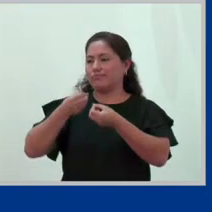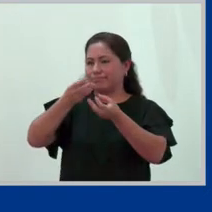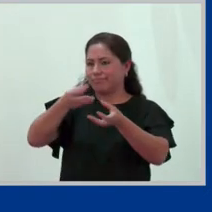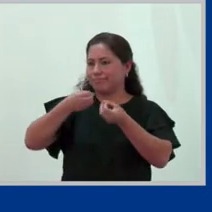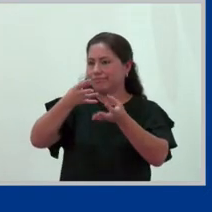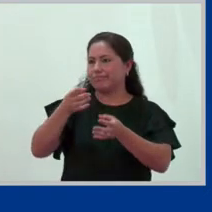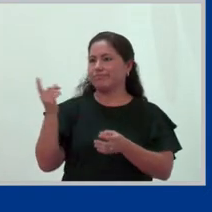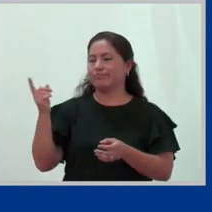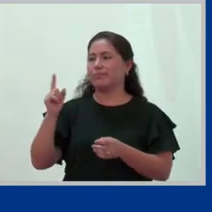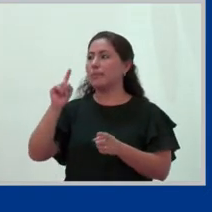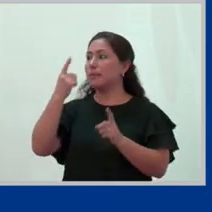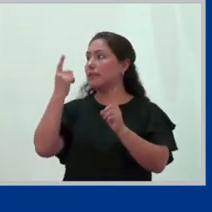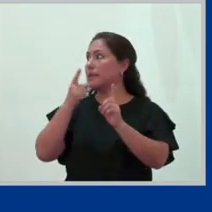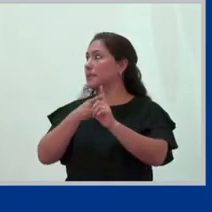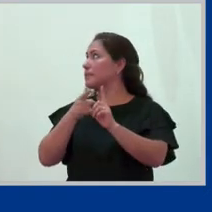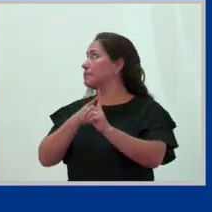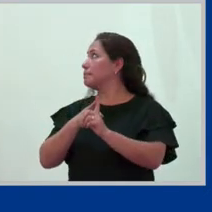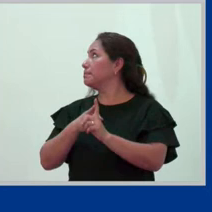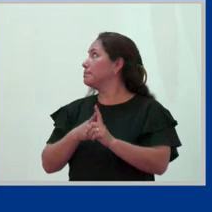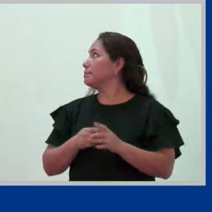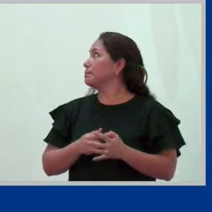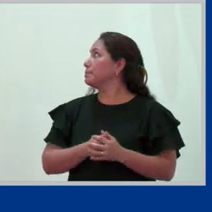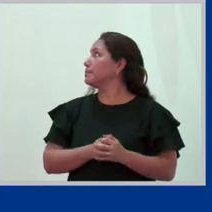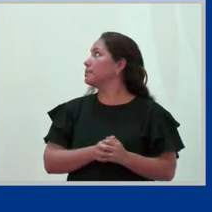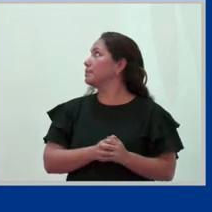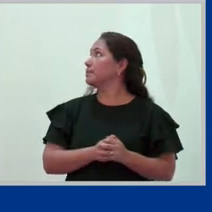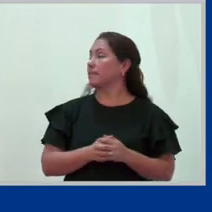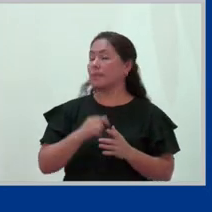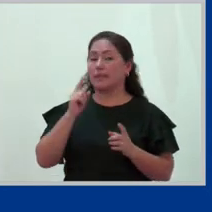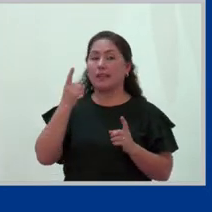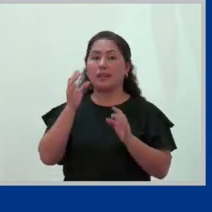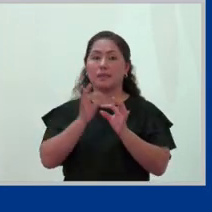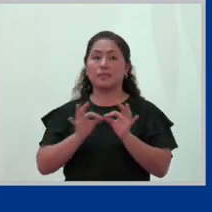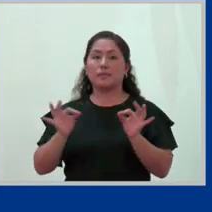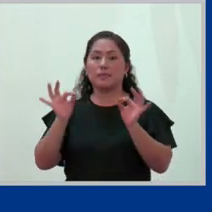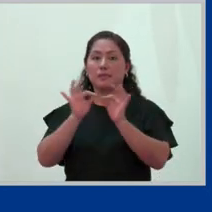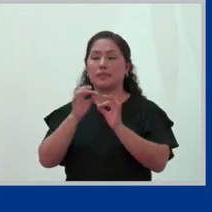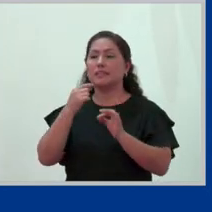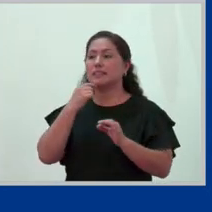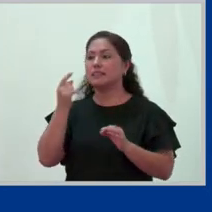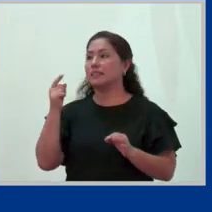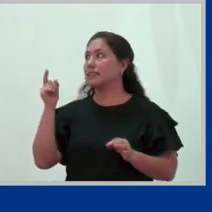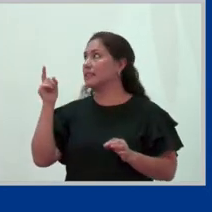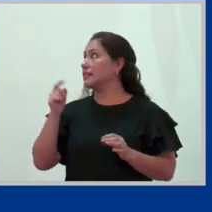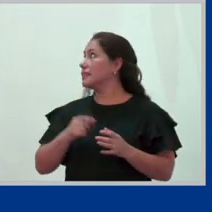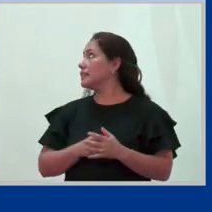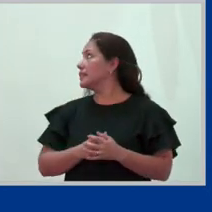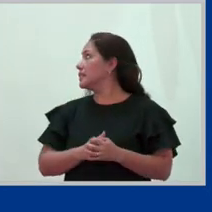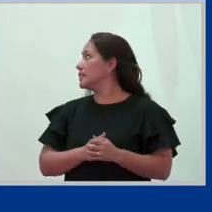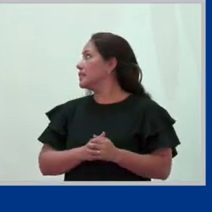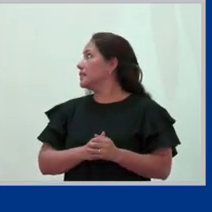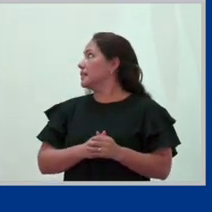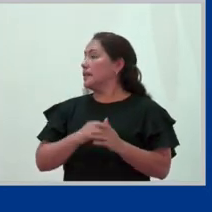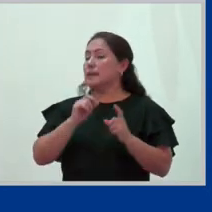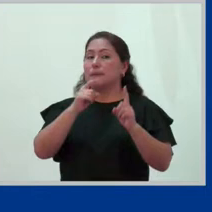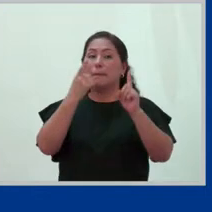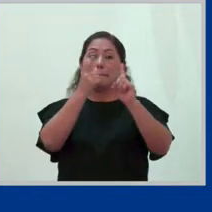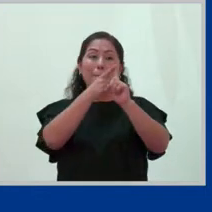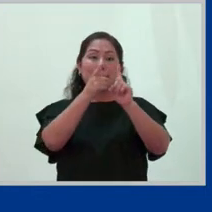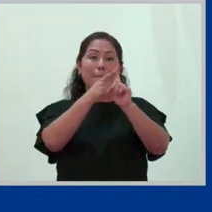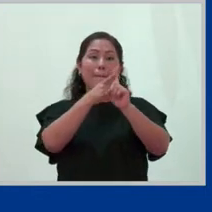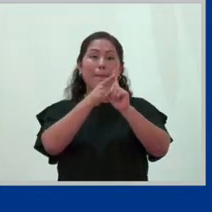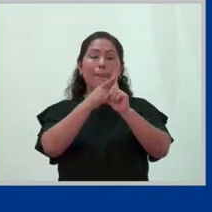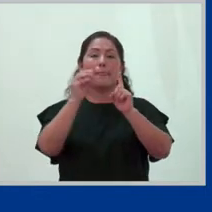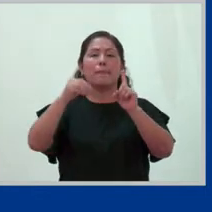Vamos a empezar entonces con el primer punto de esta agenda que les he prometido. Lo primero es por qué